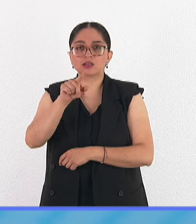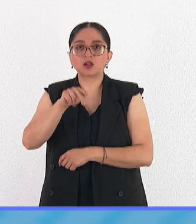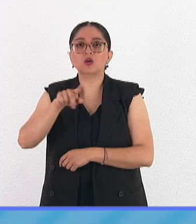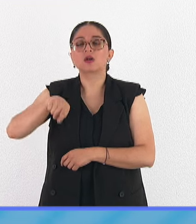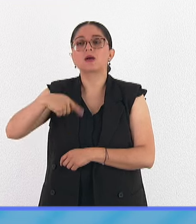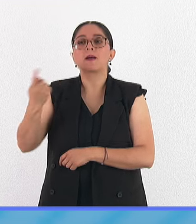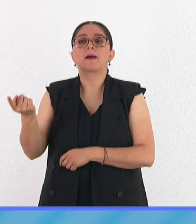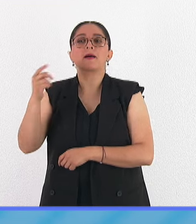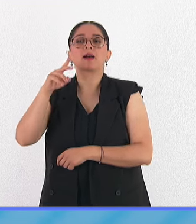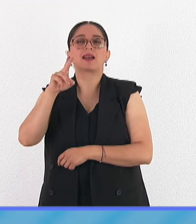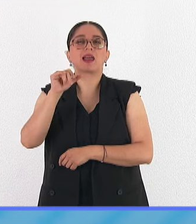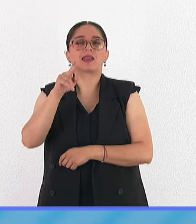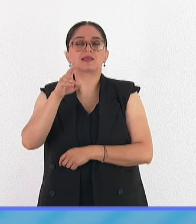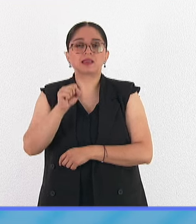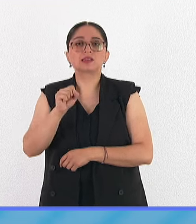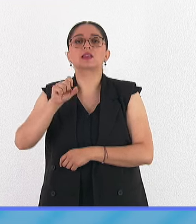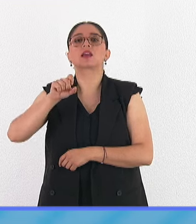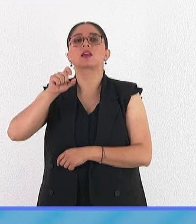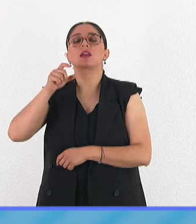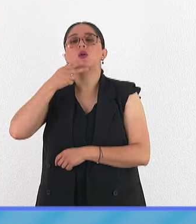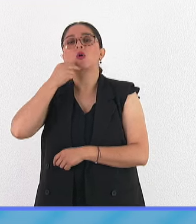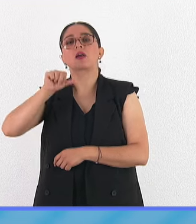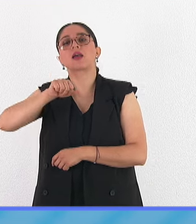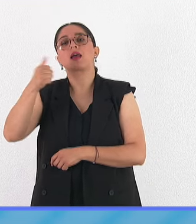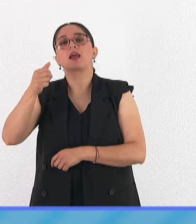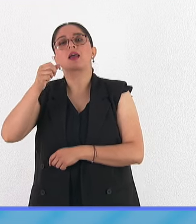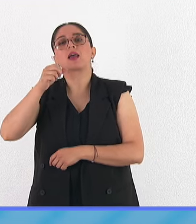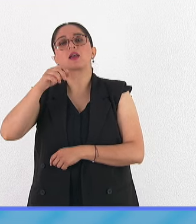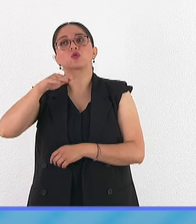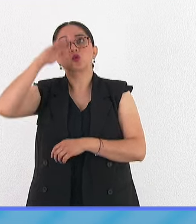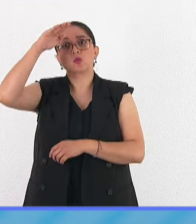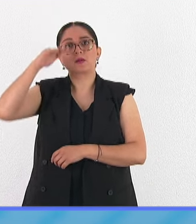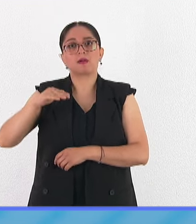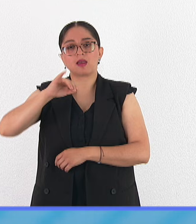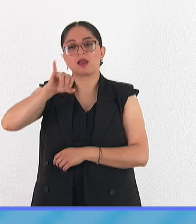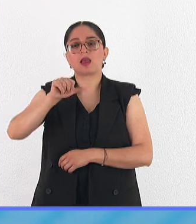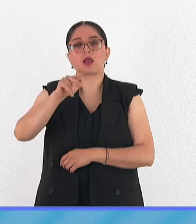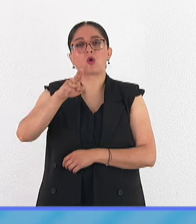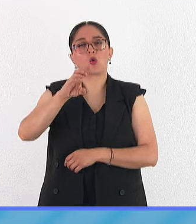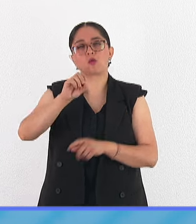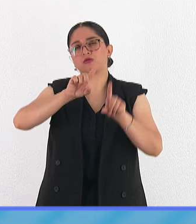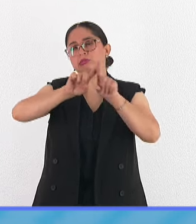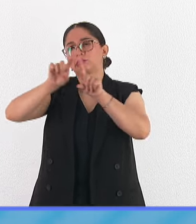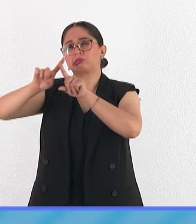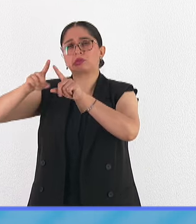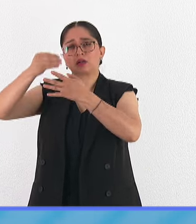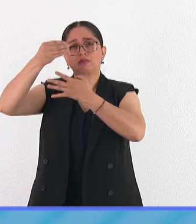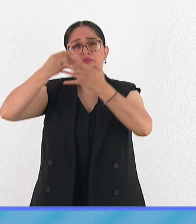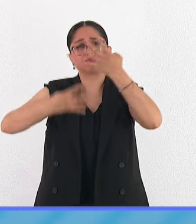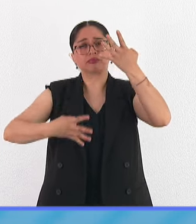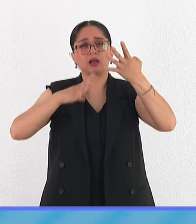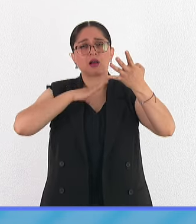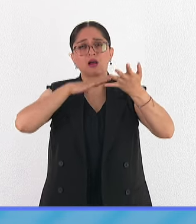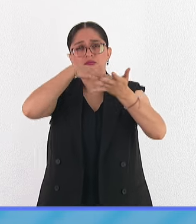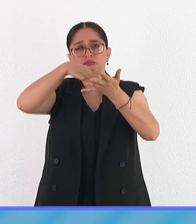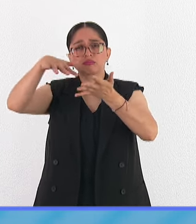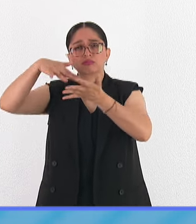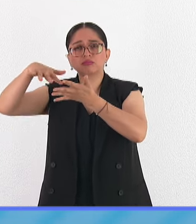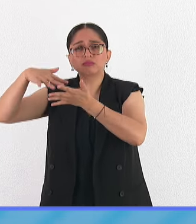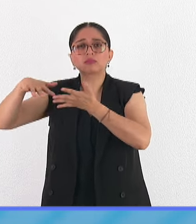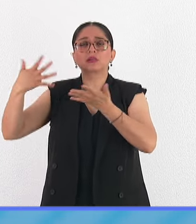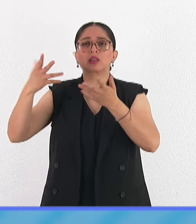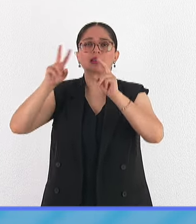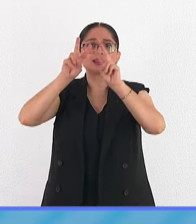Javier Velasco y Subibaja de Jacobo Cefami. Para escucharlos y descubrir el amplio catálogo conformado por diferentes